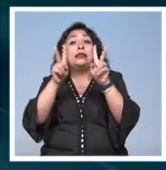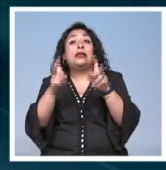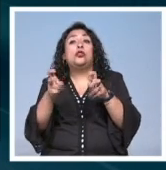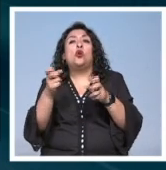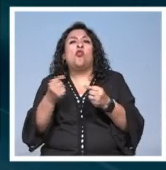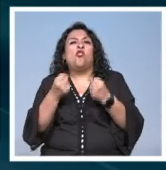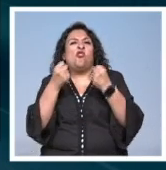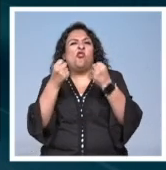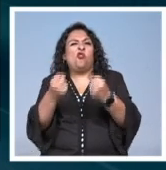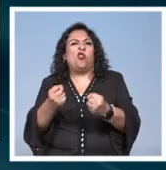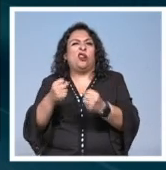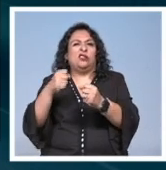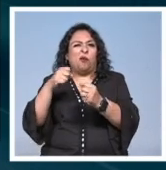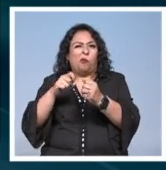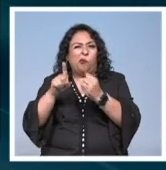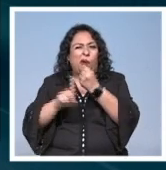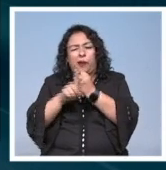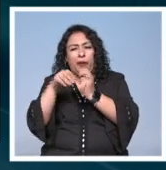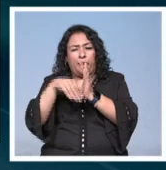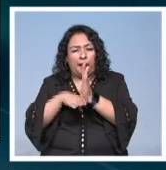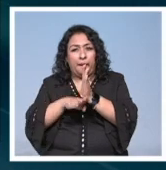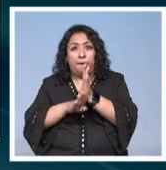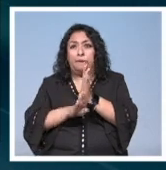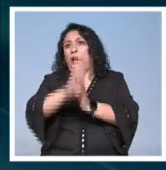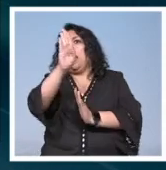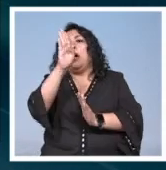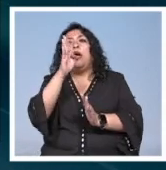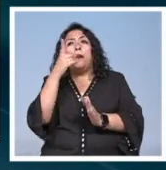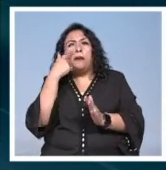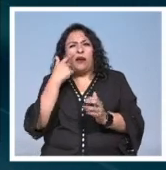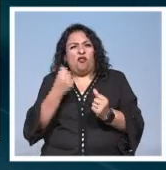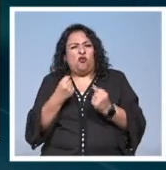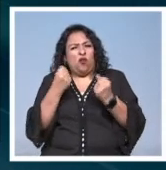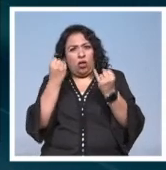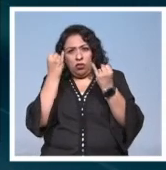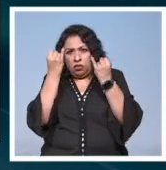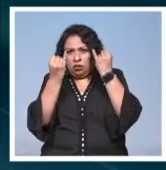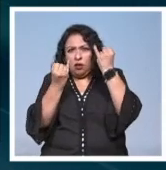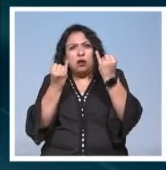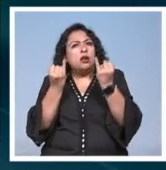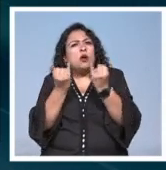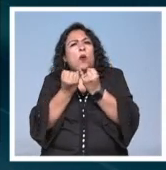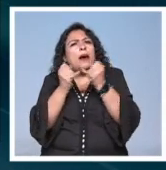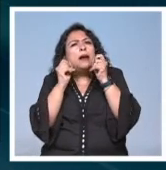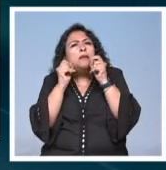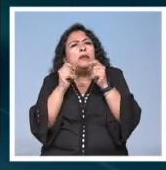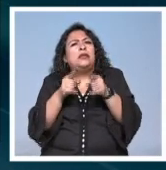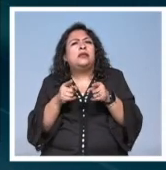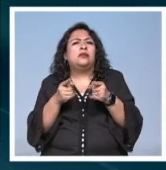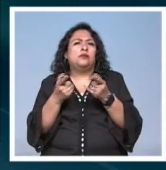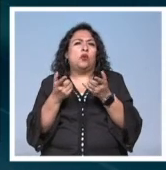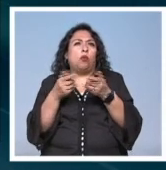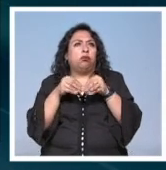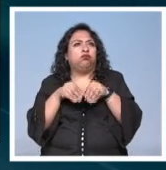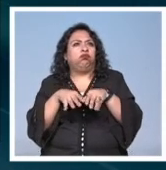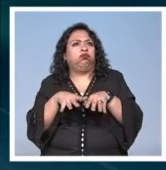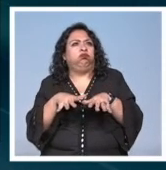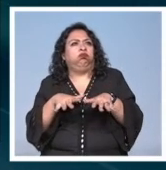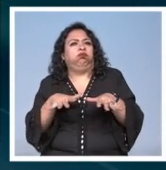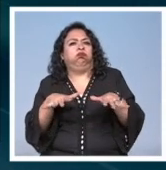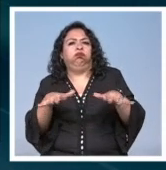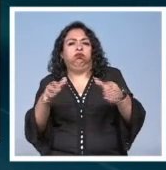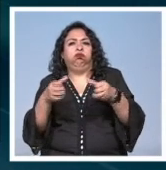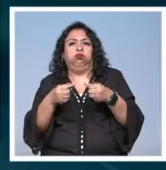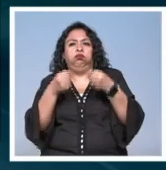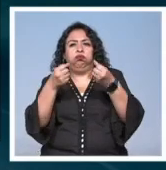La Fuerza de la Resiliencia en referencia a la forma en que la fuerza de la creación es como una gran marejada que se expande. La